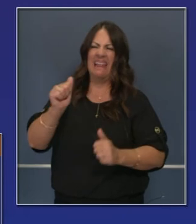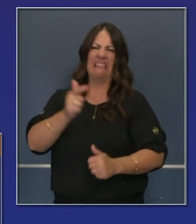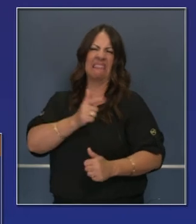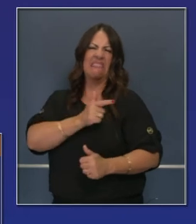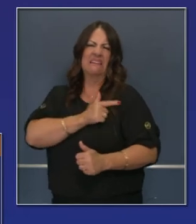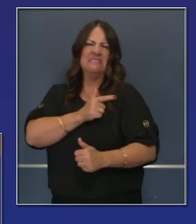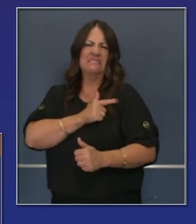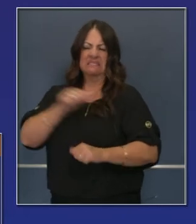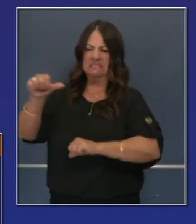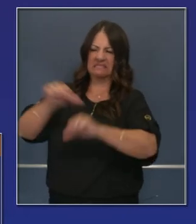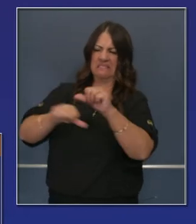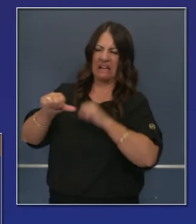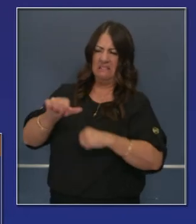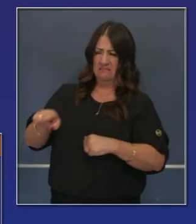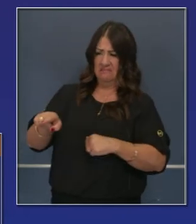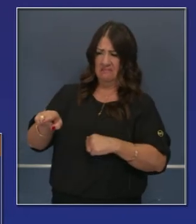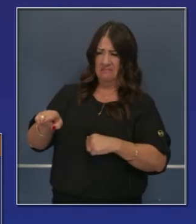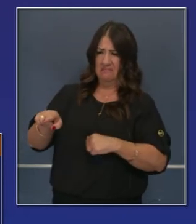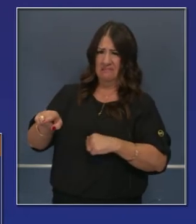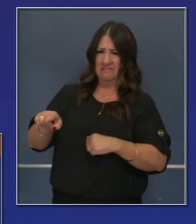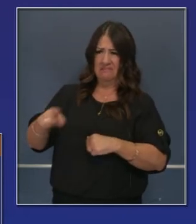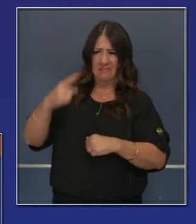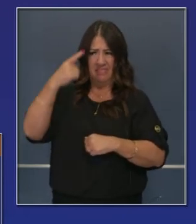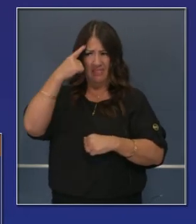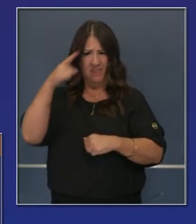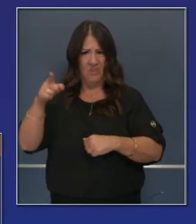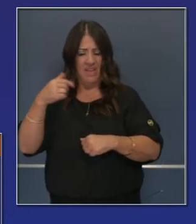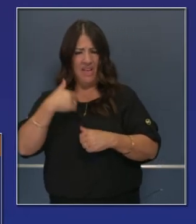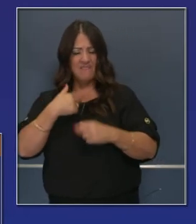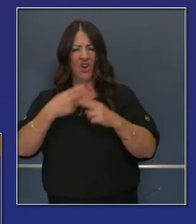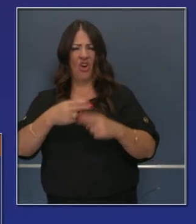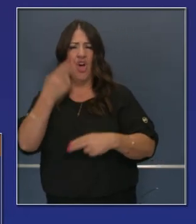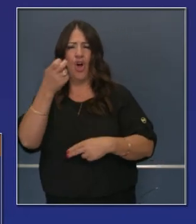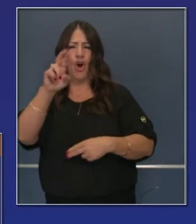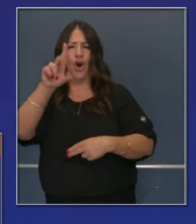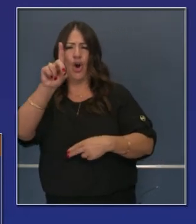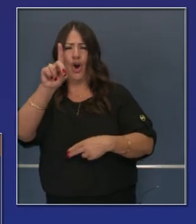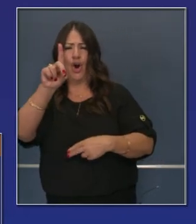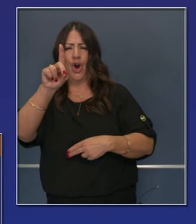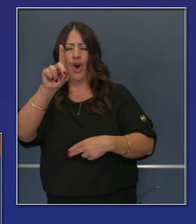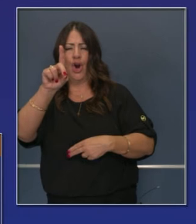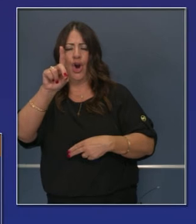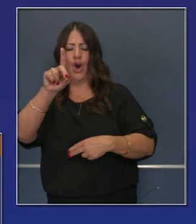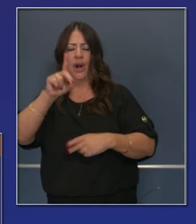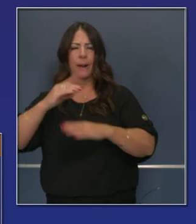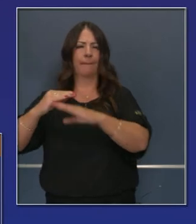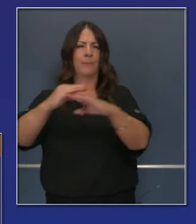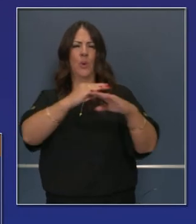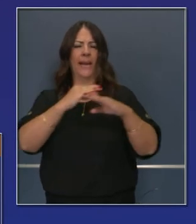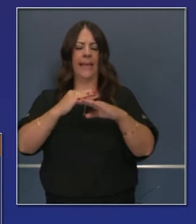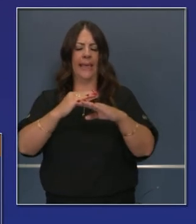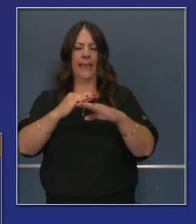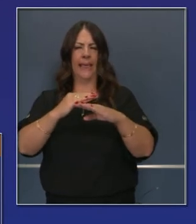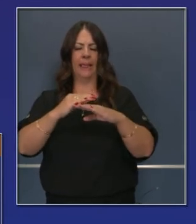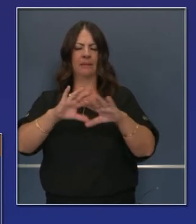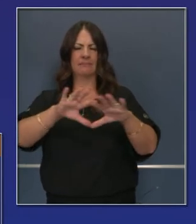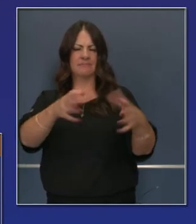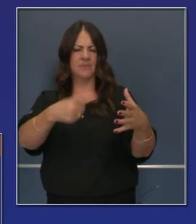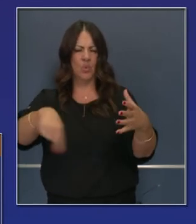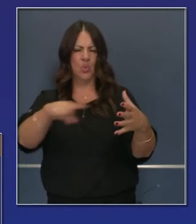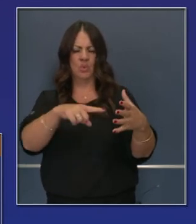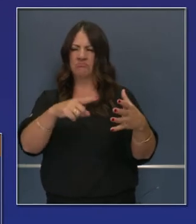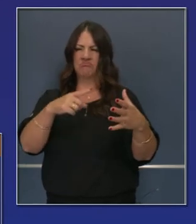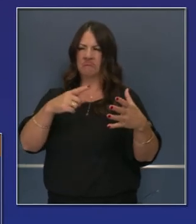la ciencia holgazana, la noción de la inmunidad de rebaño